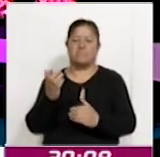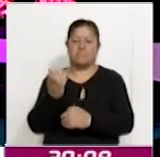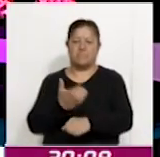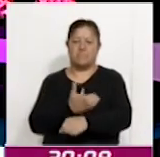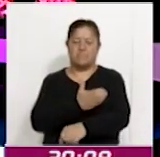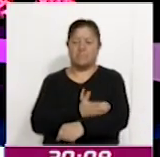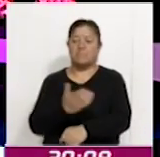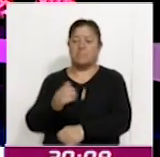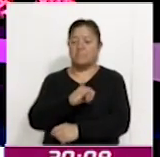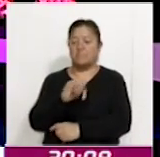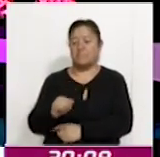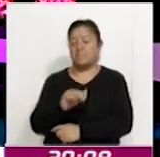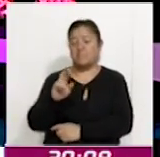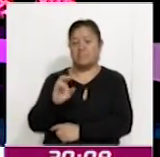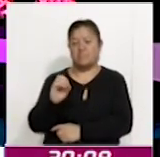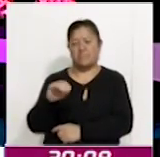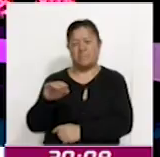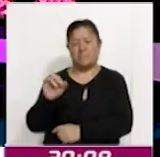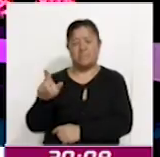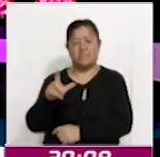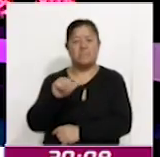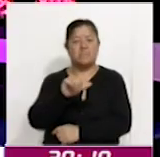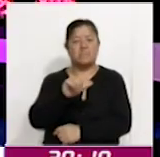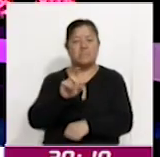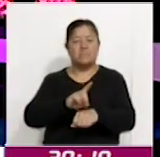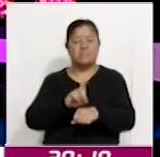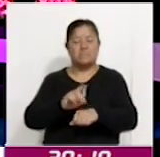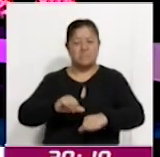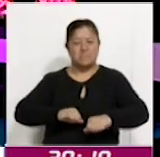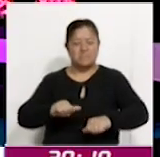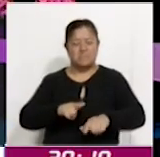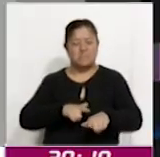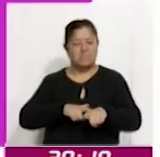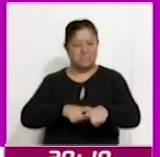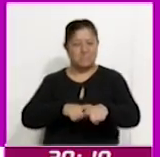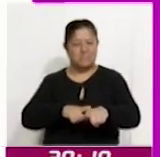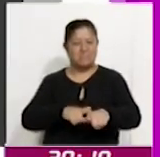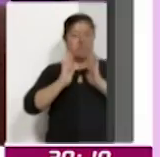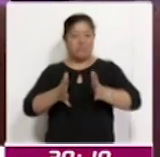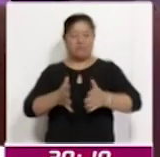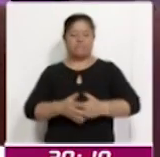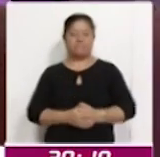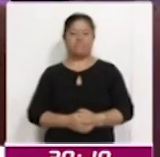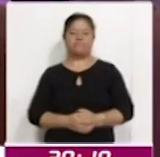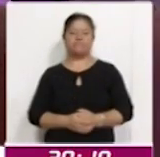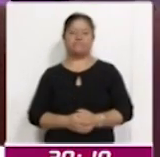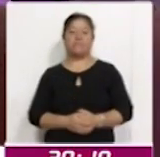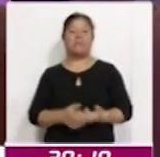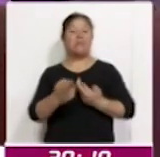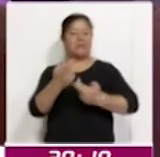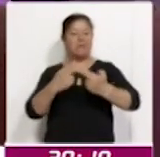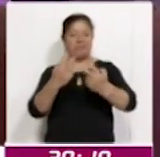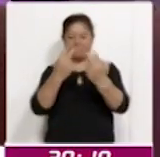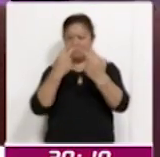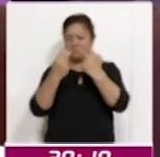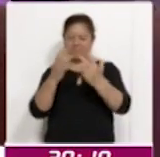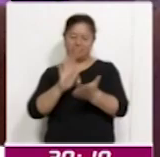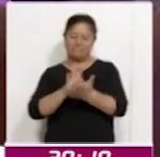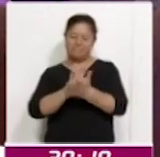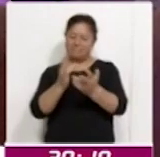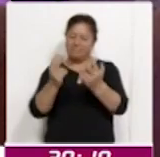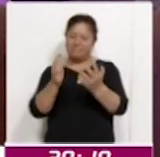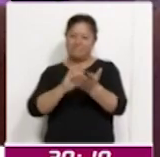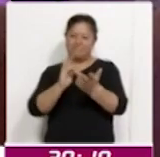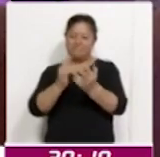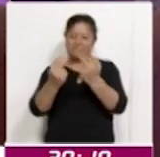de activismo que busca erradicar la violencia de género. Ya estamos de regreso. Muchísimas gracias por continuar con